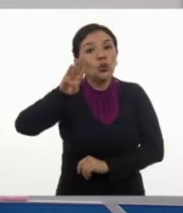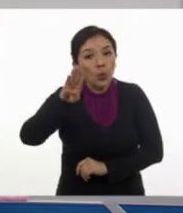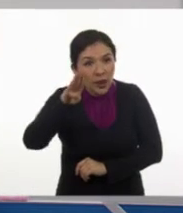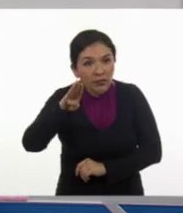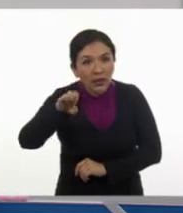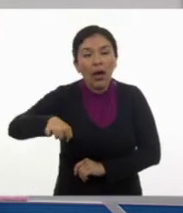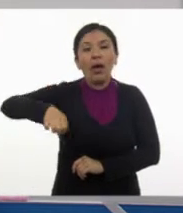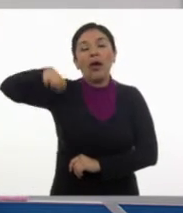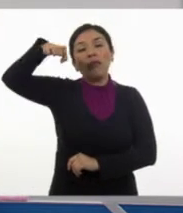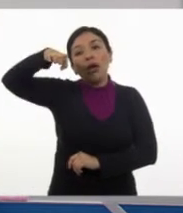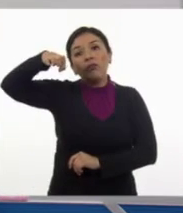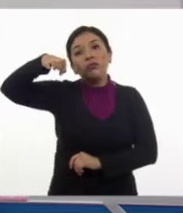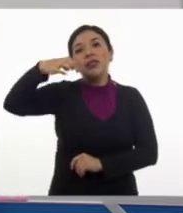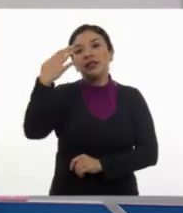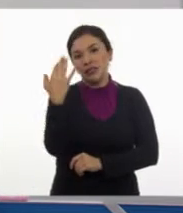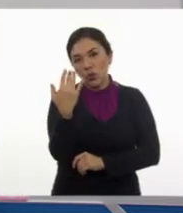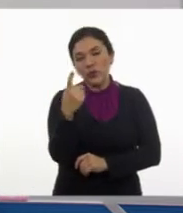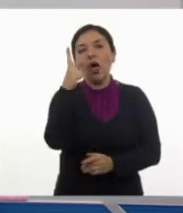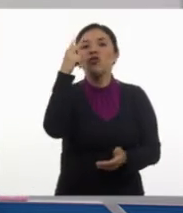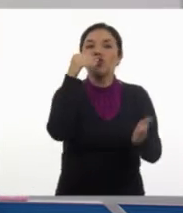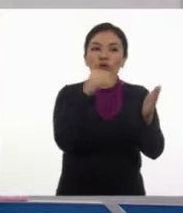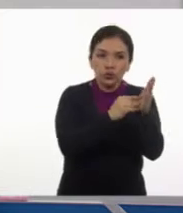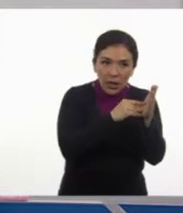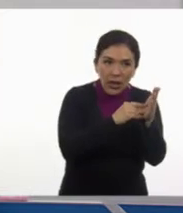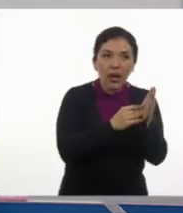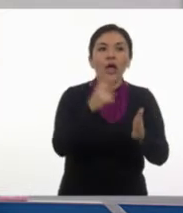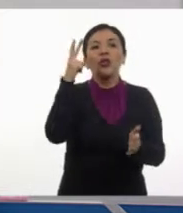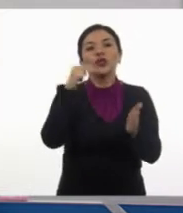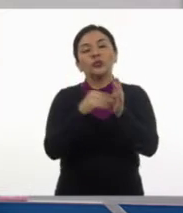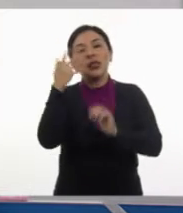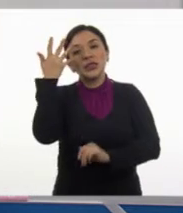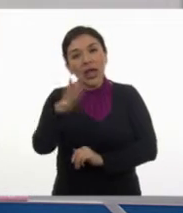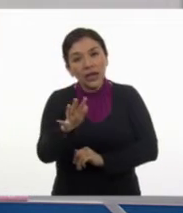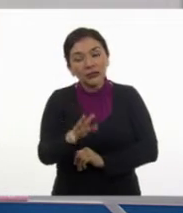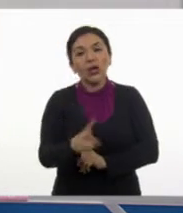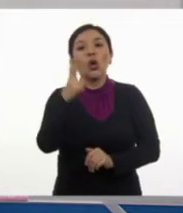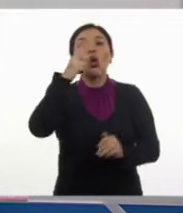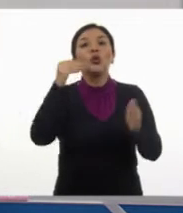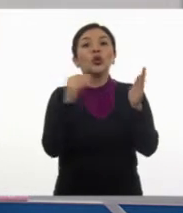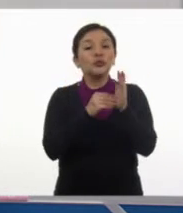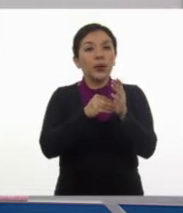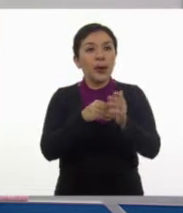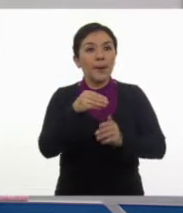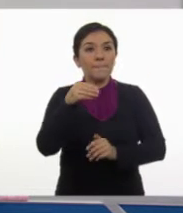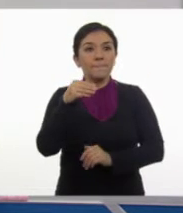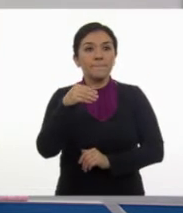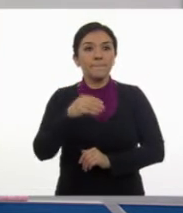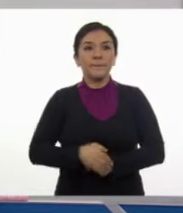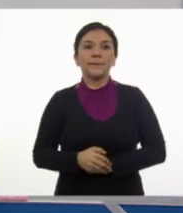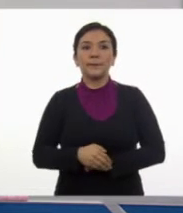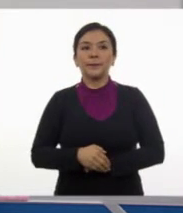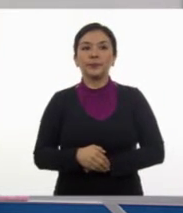noventa. mil. Dos mil diez. Permíteme.